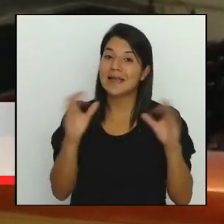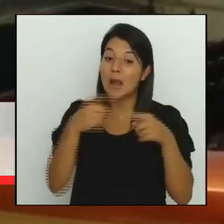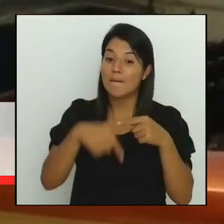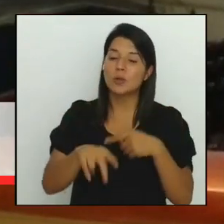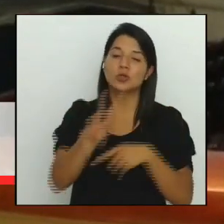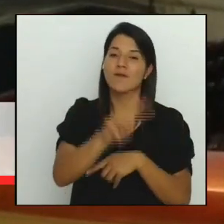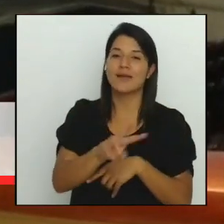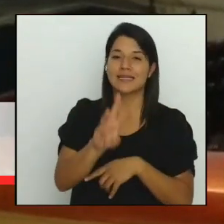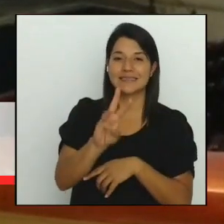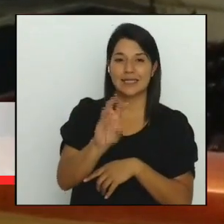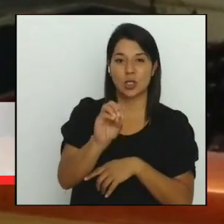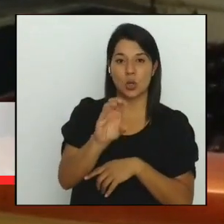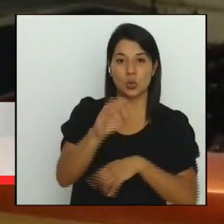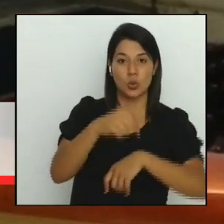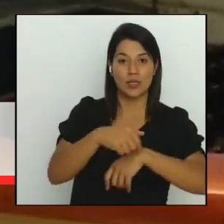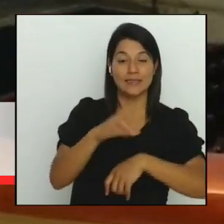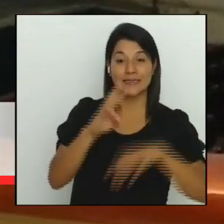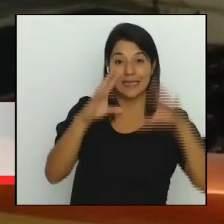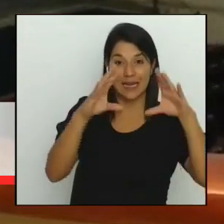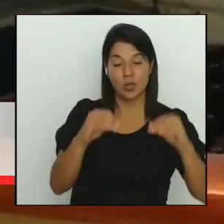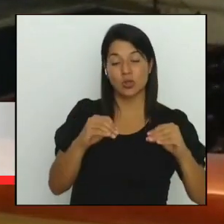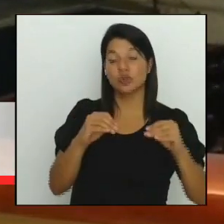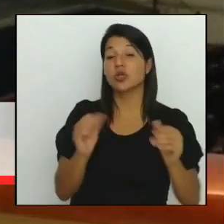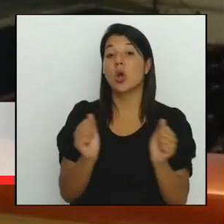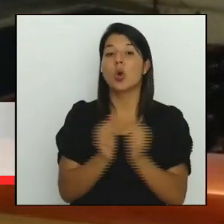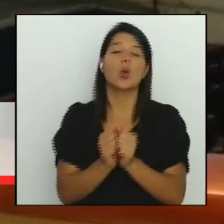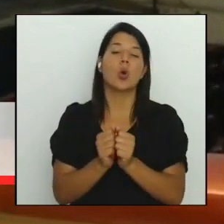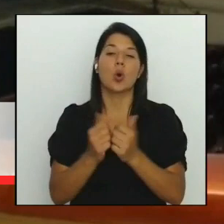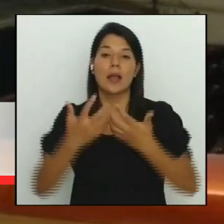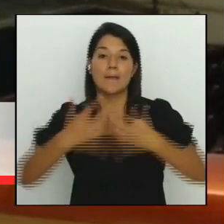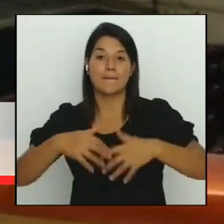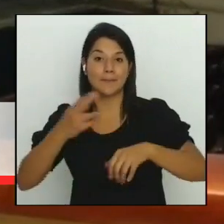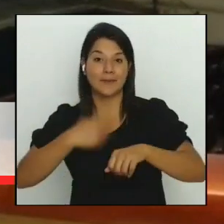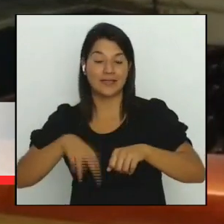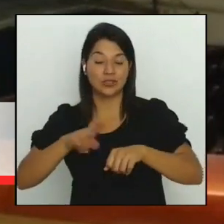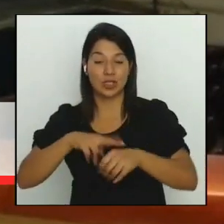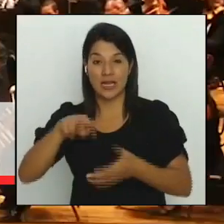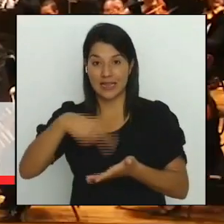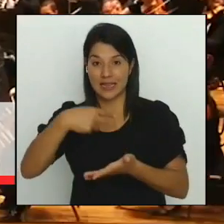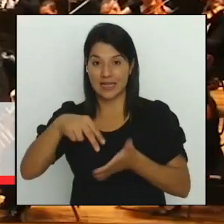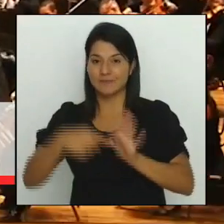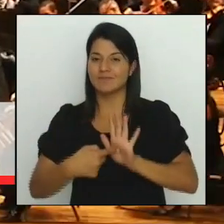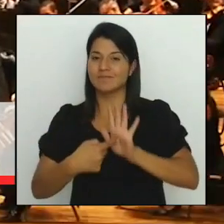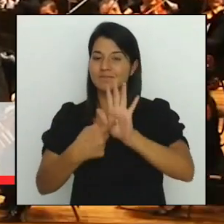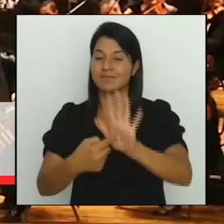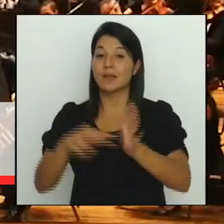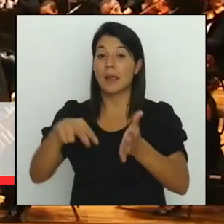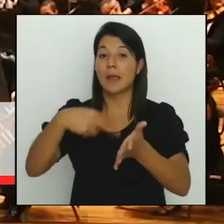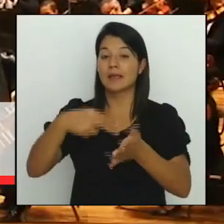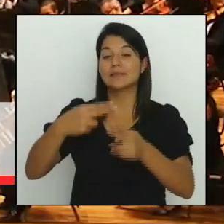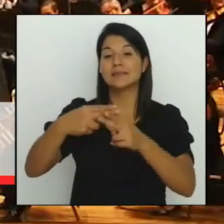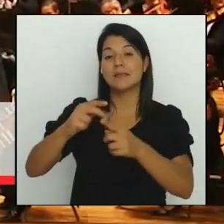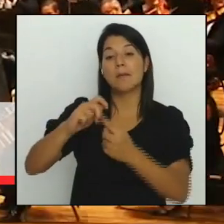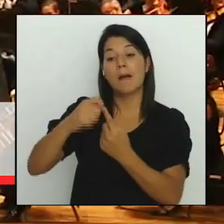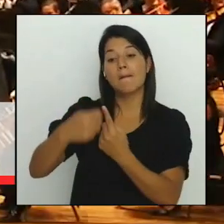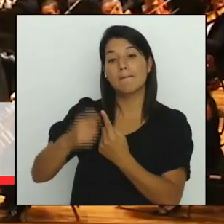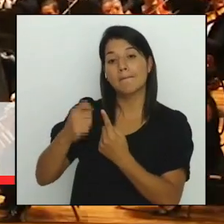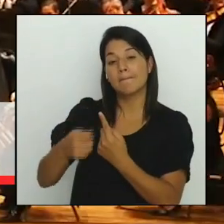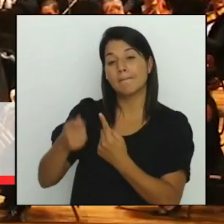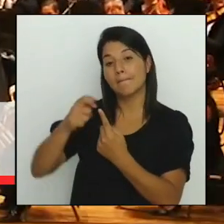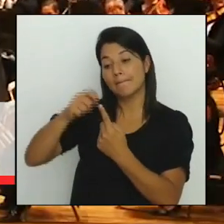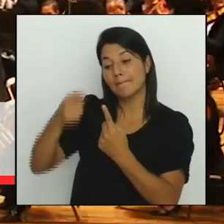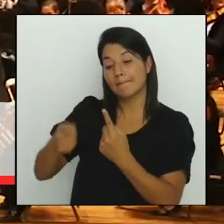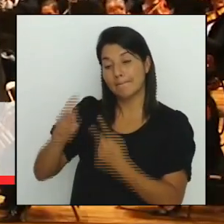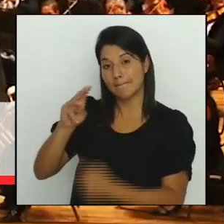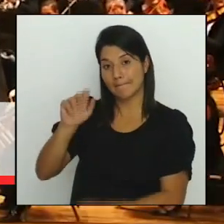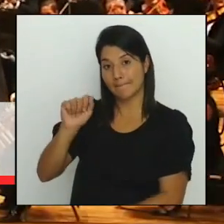las 7 de la noche con la compañía nacional de danza interpretando la coreografía Margarita del maestro Jimmy Ortiz el sábado